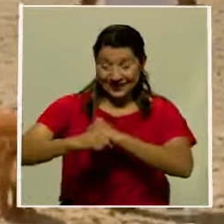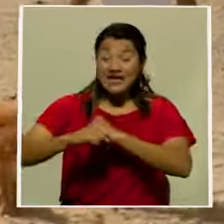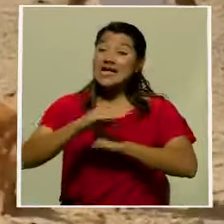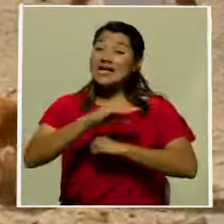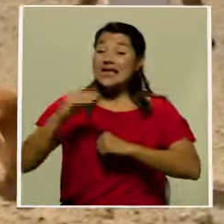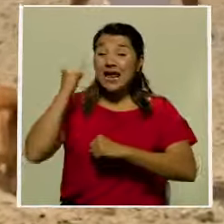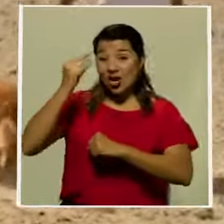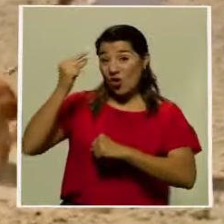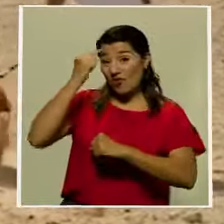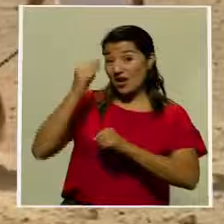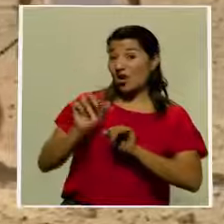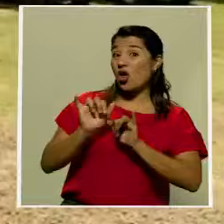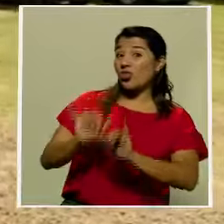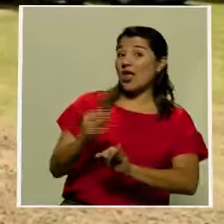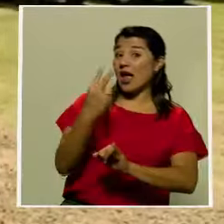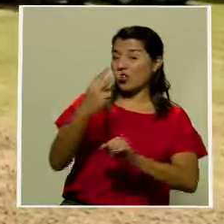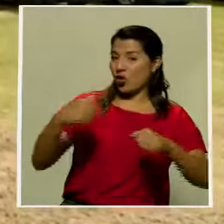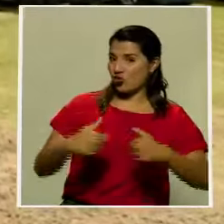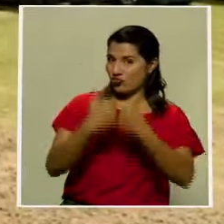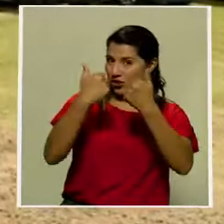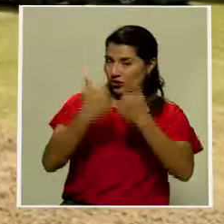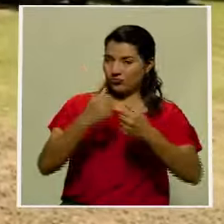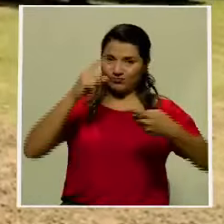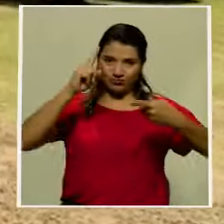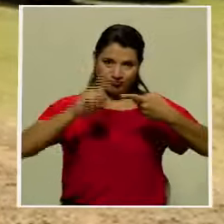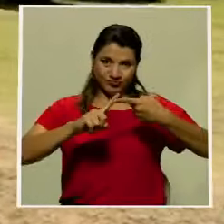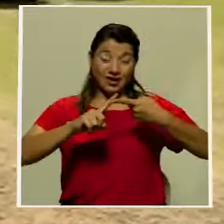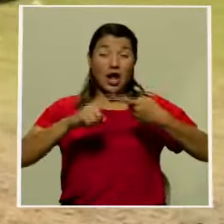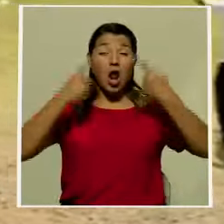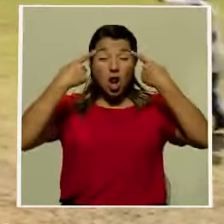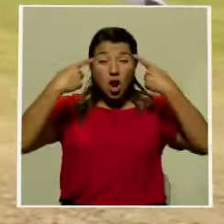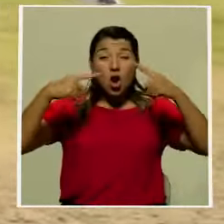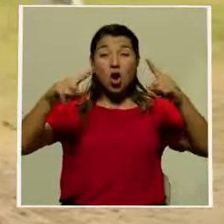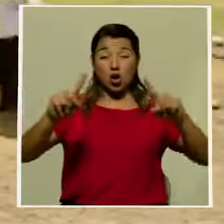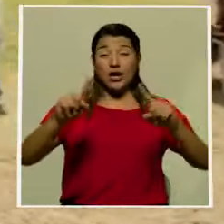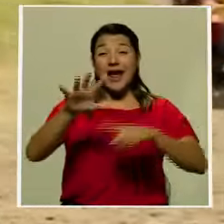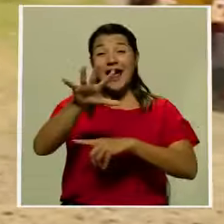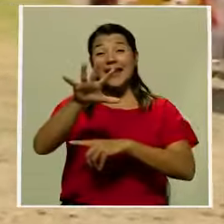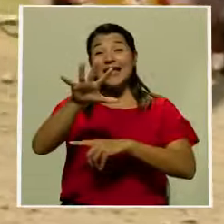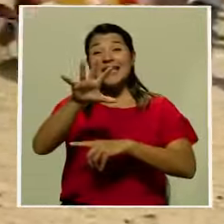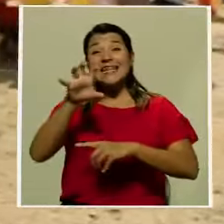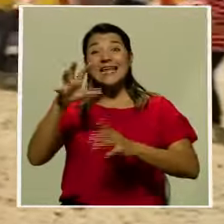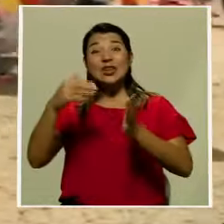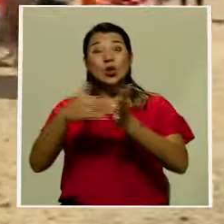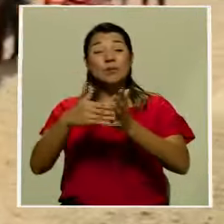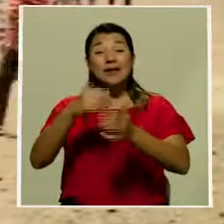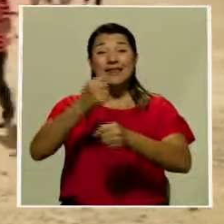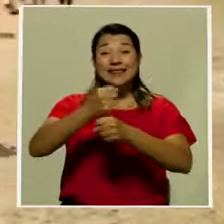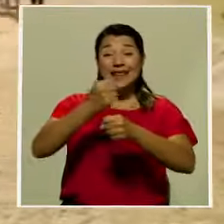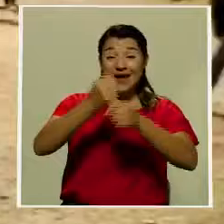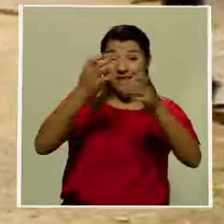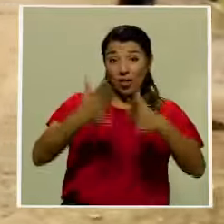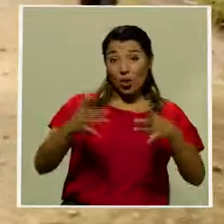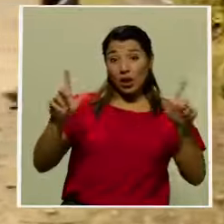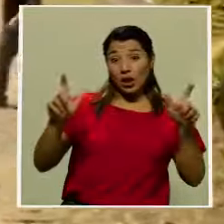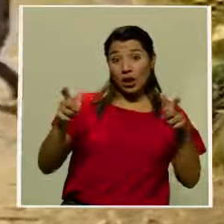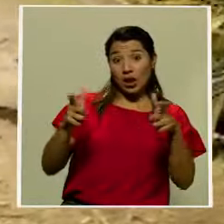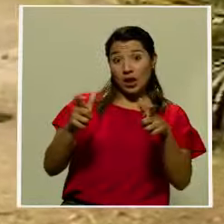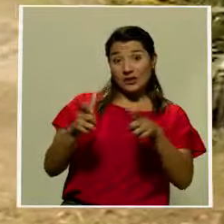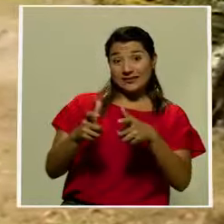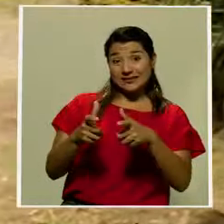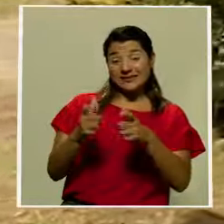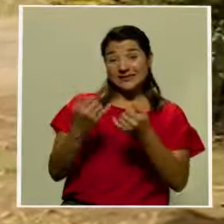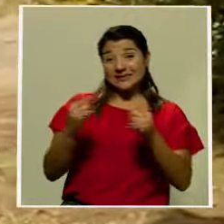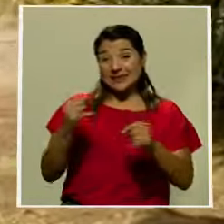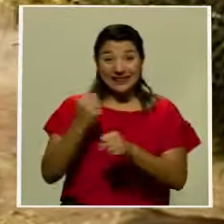retos lograr reducir los más de 500 mil costarricenses que están sin empleo y reactivar la economía de nuestro